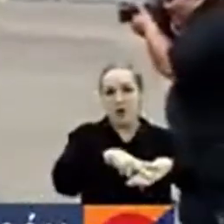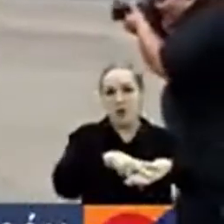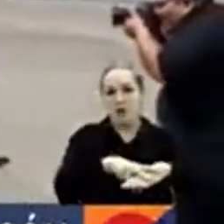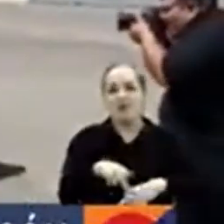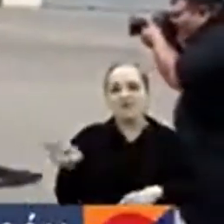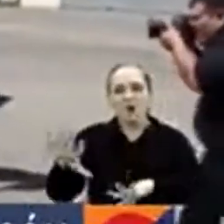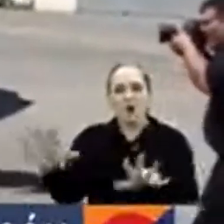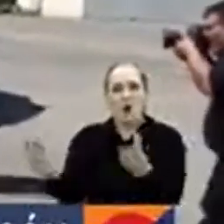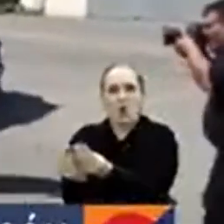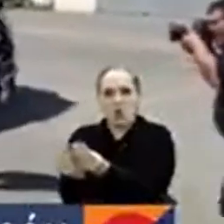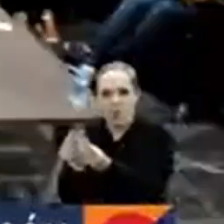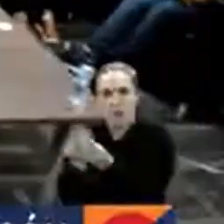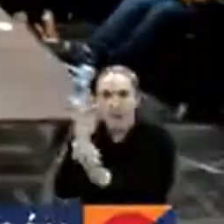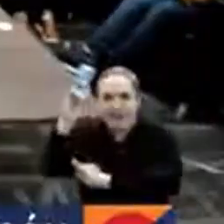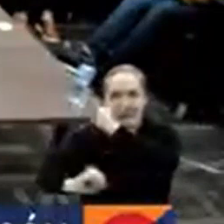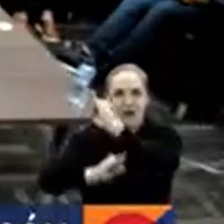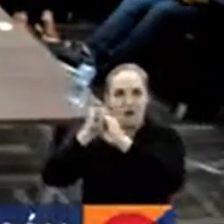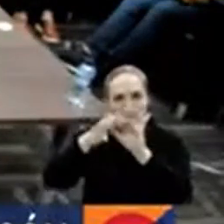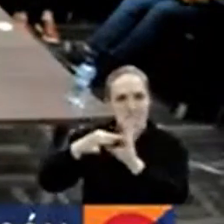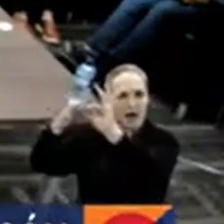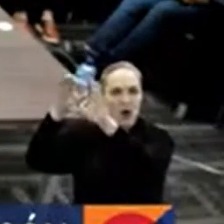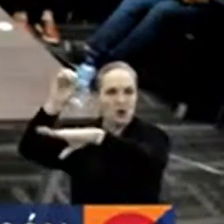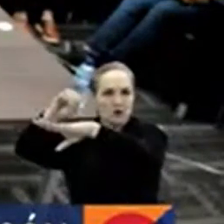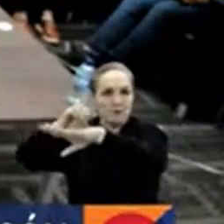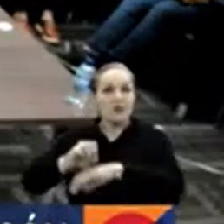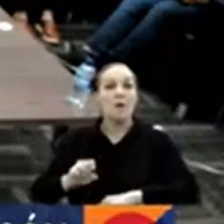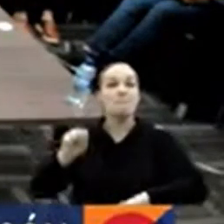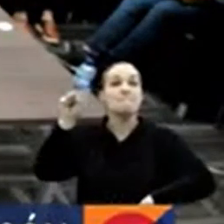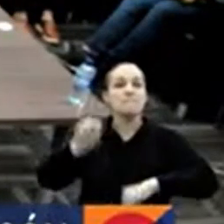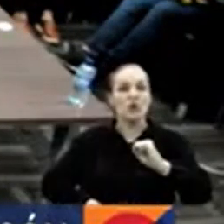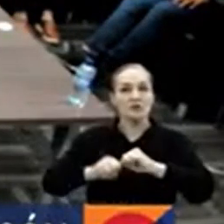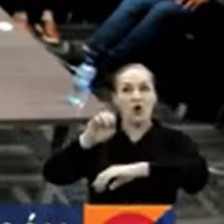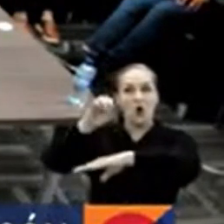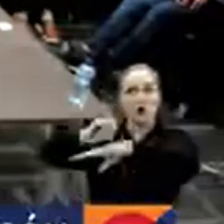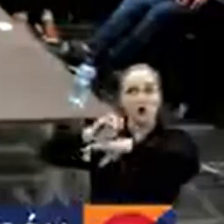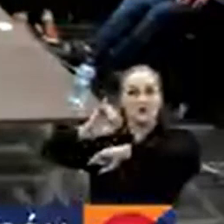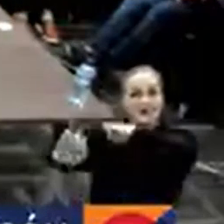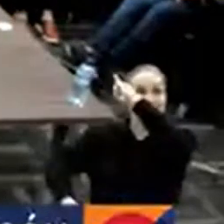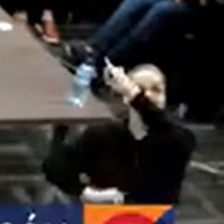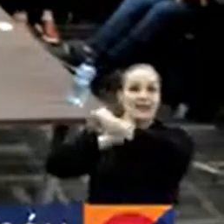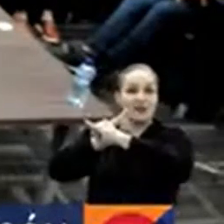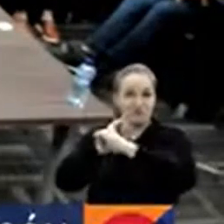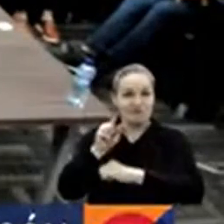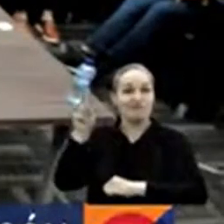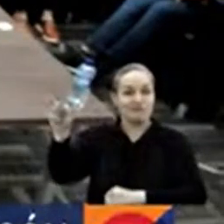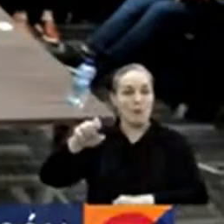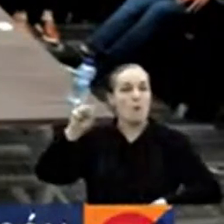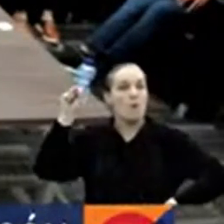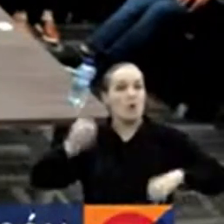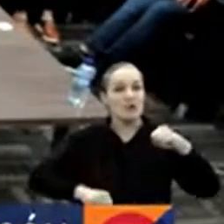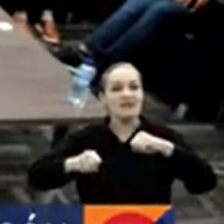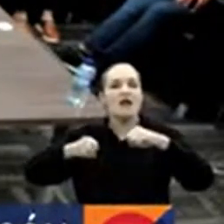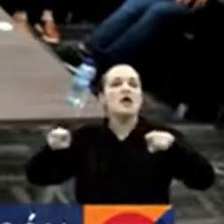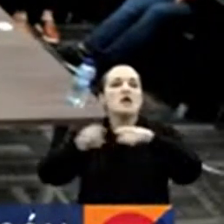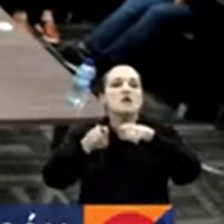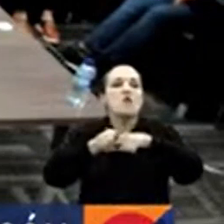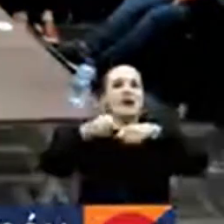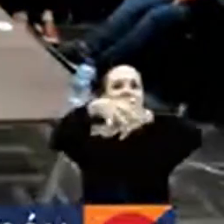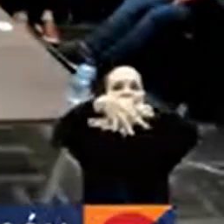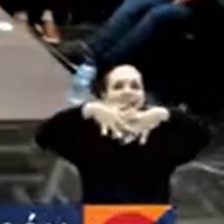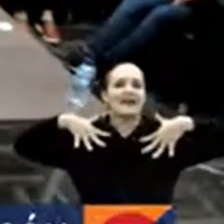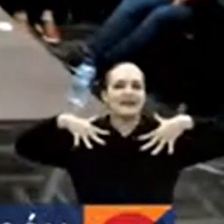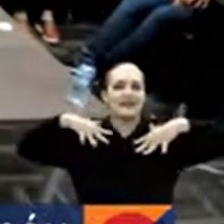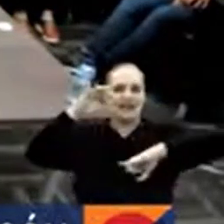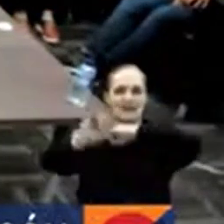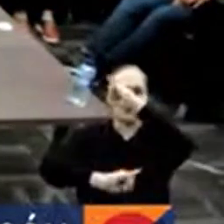organización criminal internacional. Probable vinculación con una organización criminal. Hay una probabilidad que sea una red criminal entre